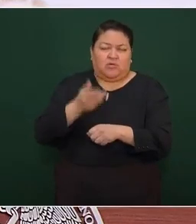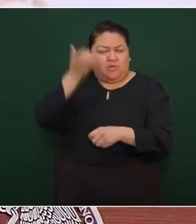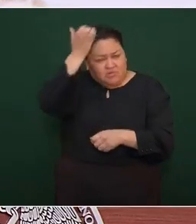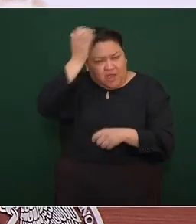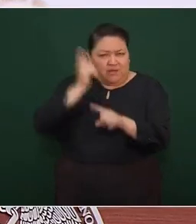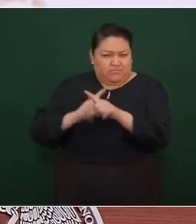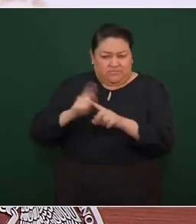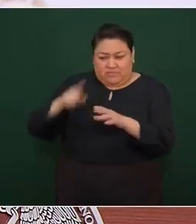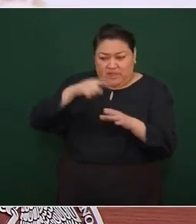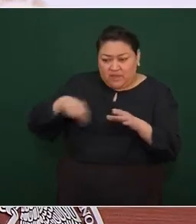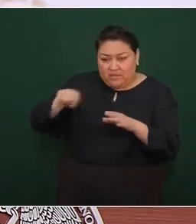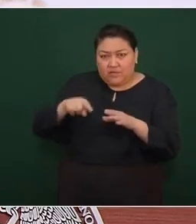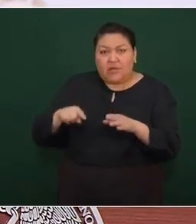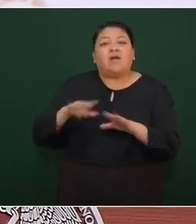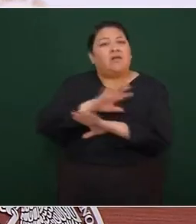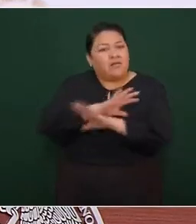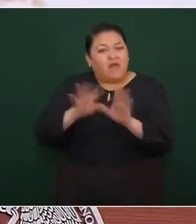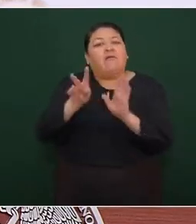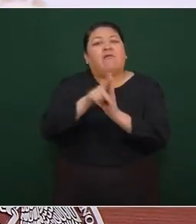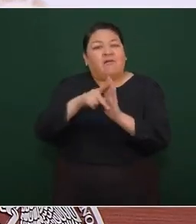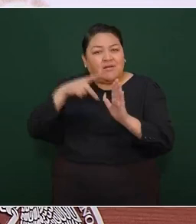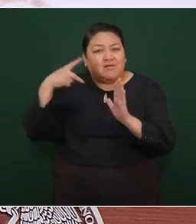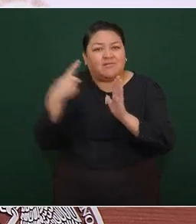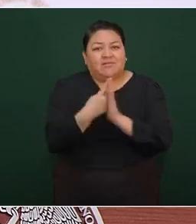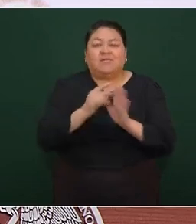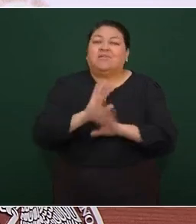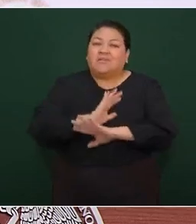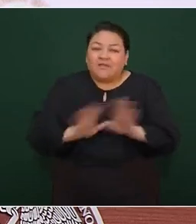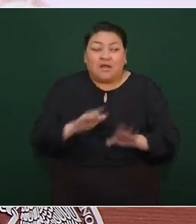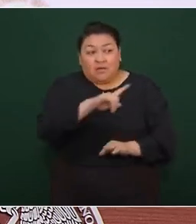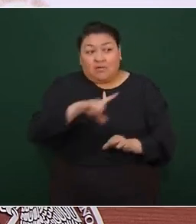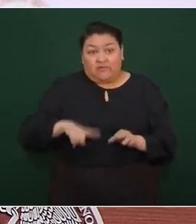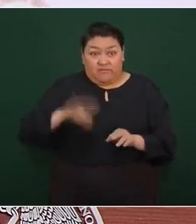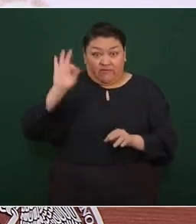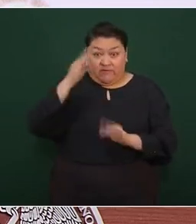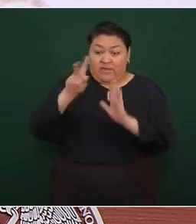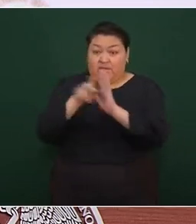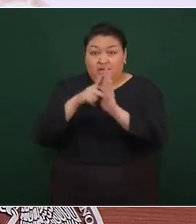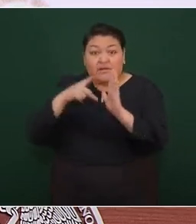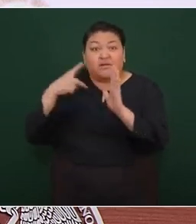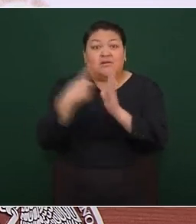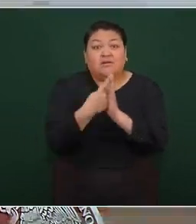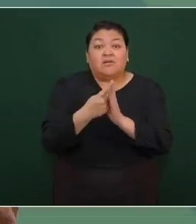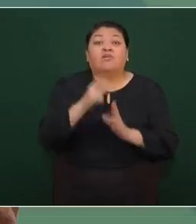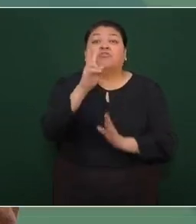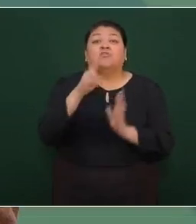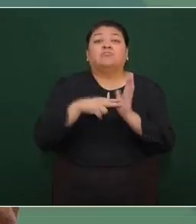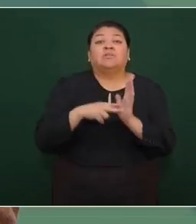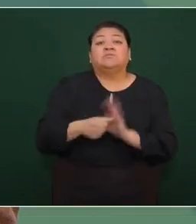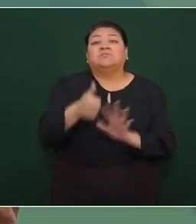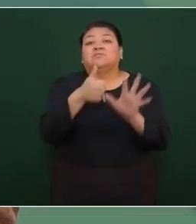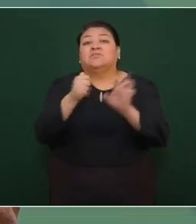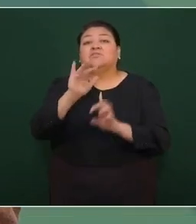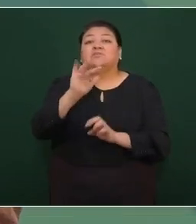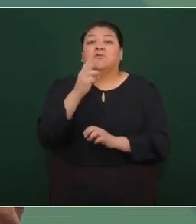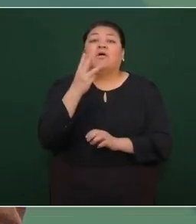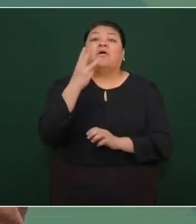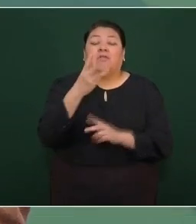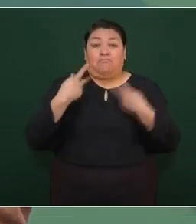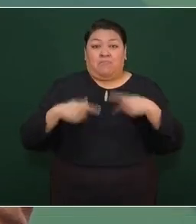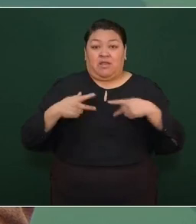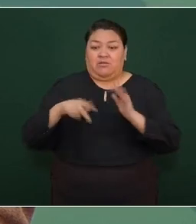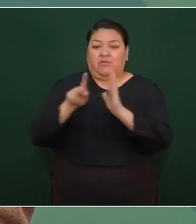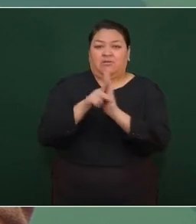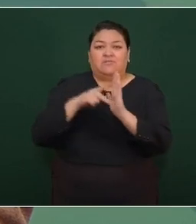y agradecer la versificación que están otorgando el gobierno federal de 2 mil 653 personas de este sector